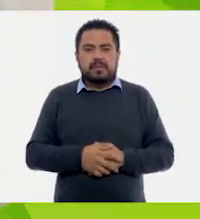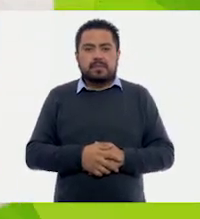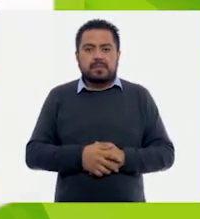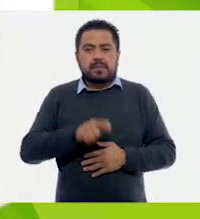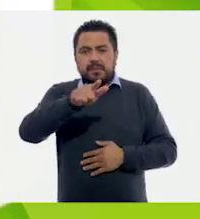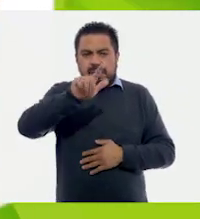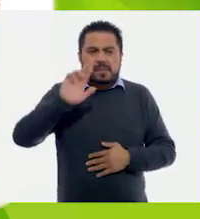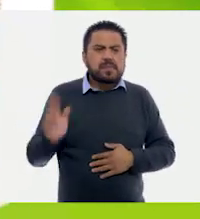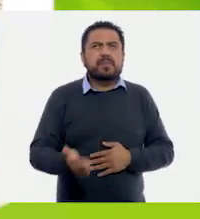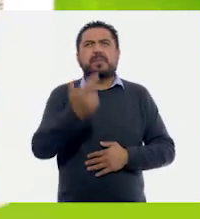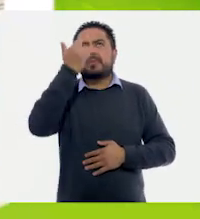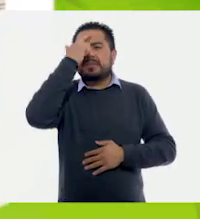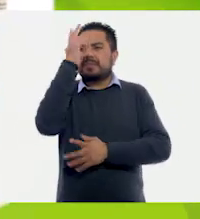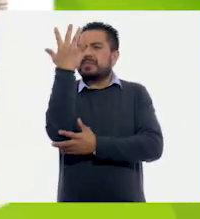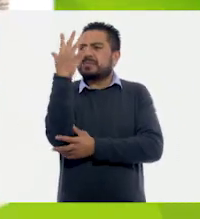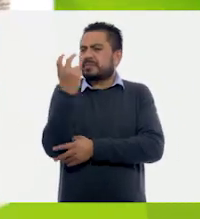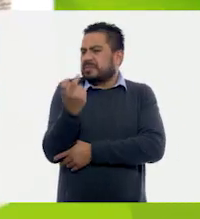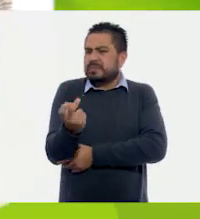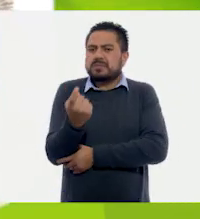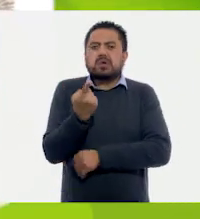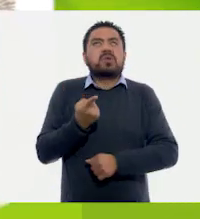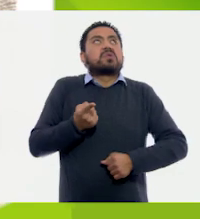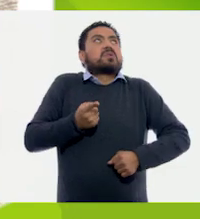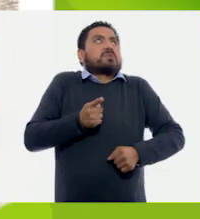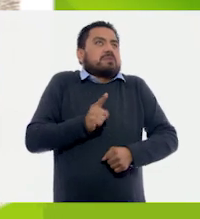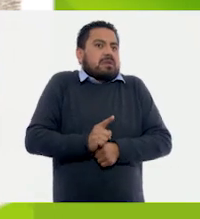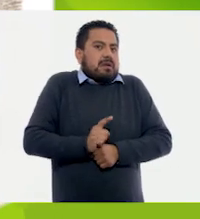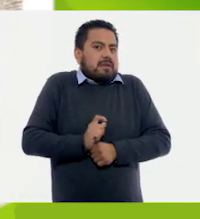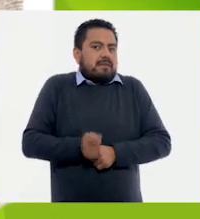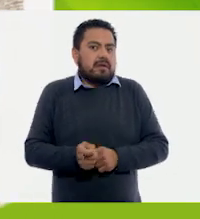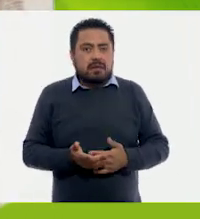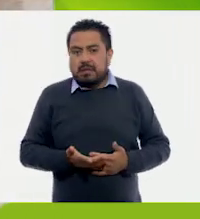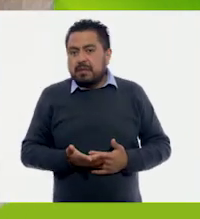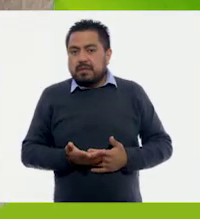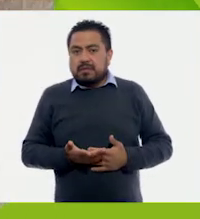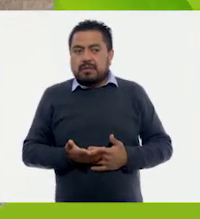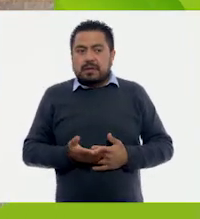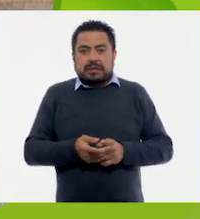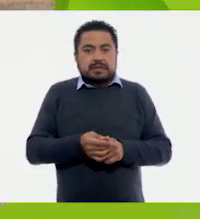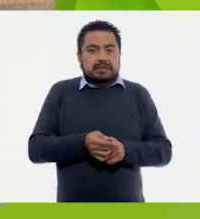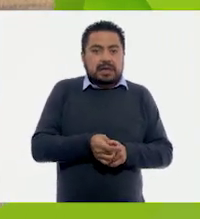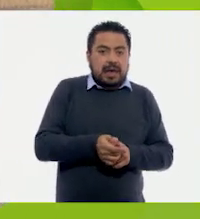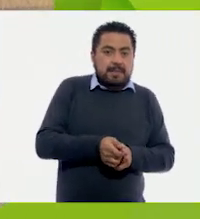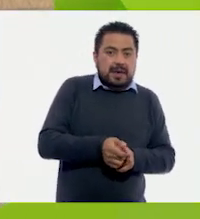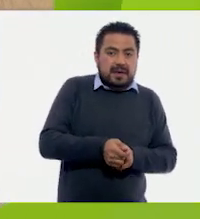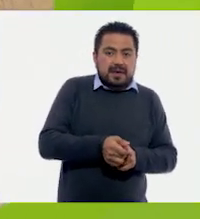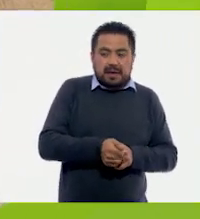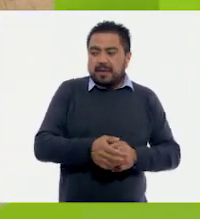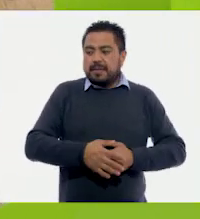¿Recuerda la planta que una vez fue una semilla?